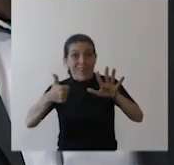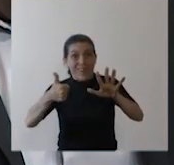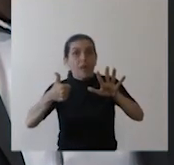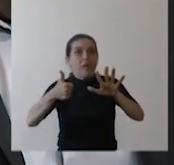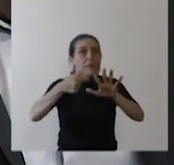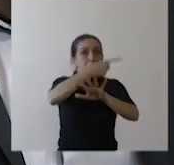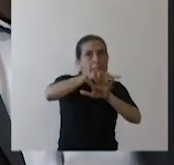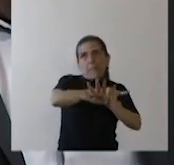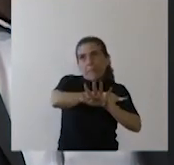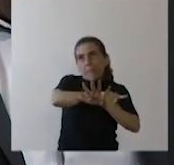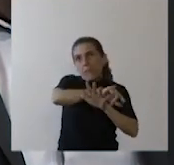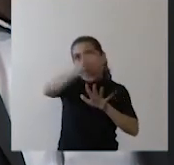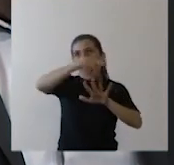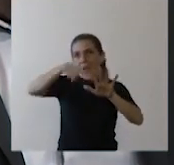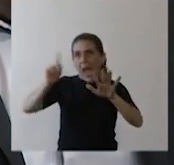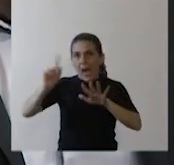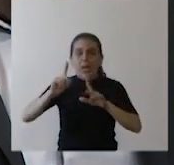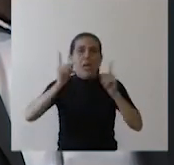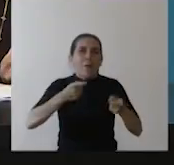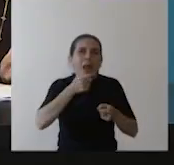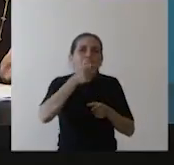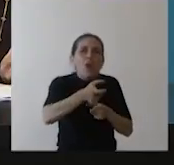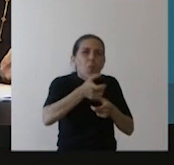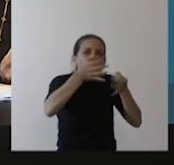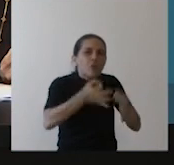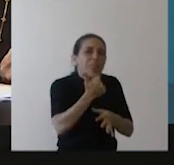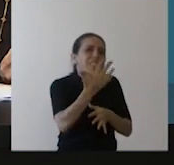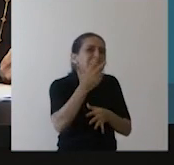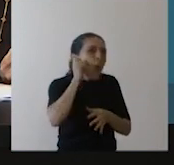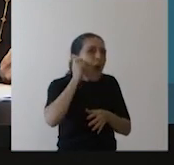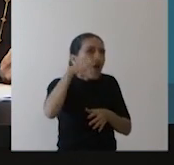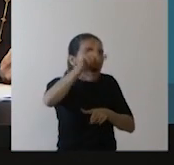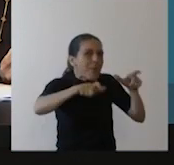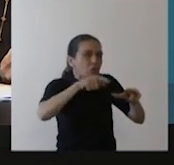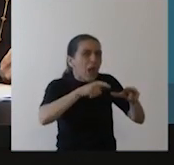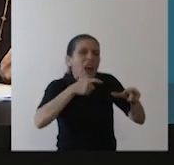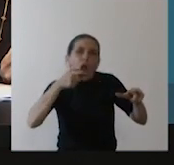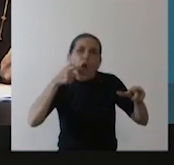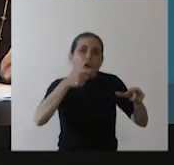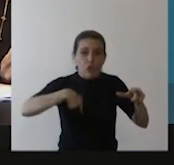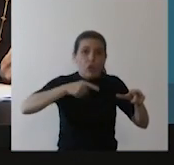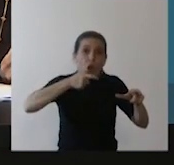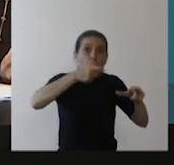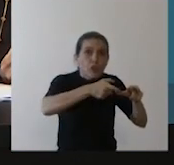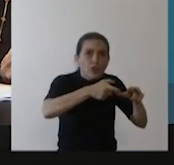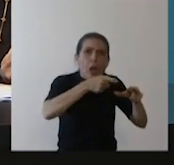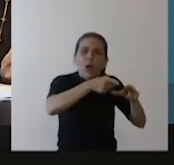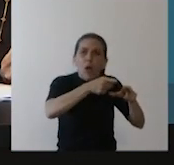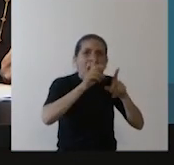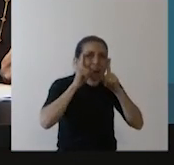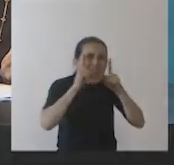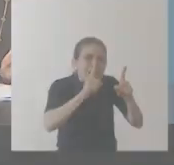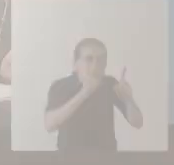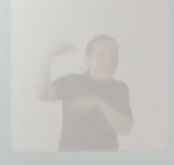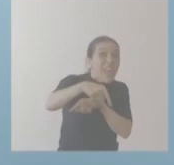recomendación puntual para las personas mayores de 65 años que es el trabajo fuerte en lo que es el